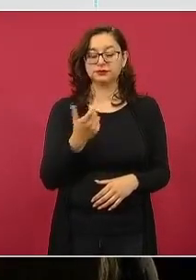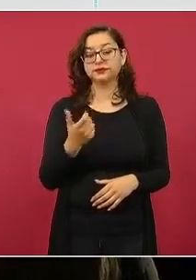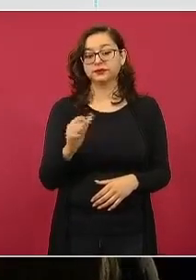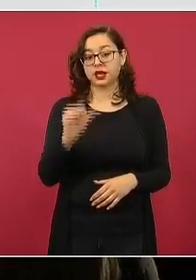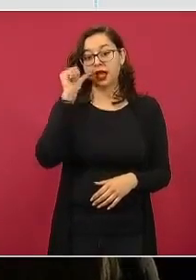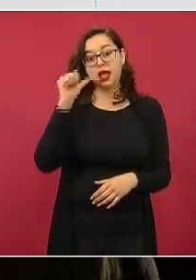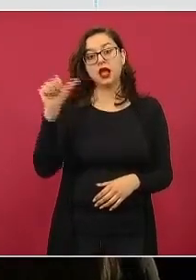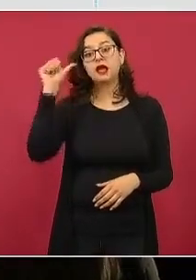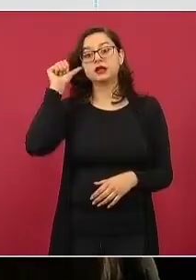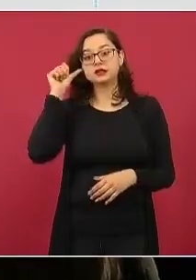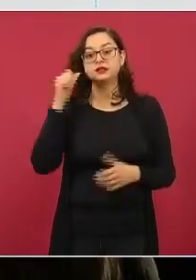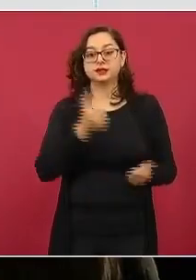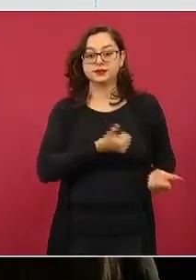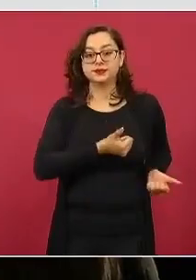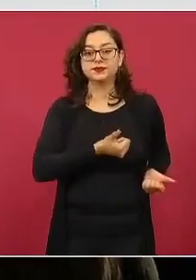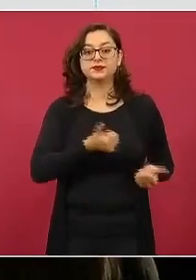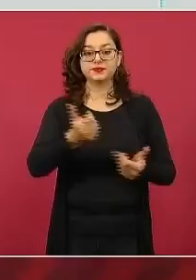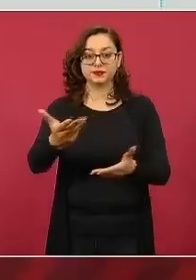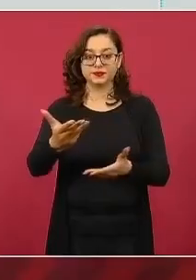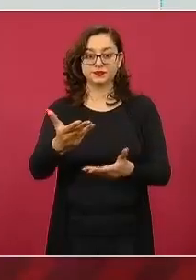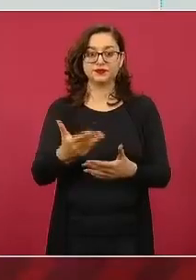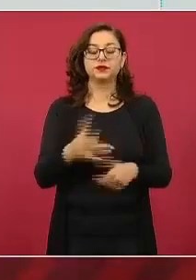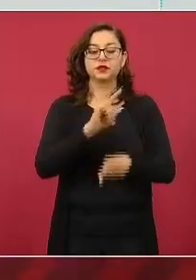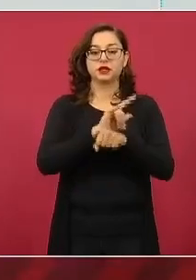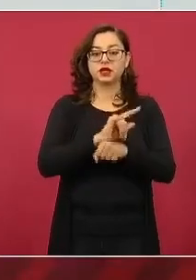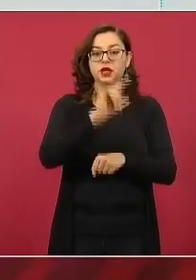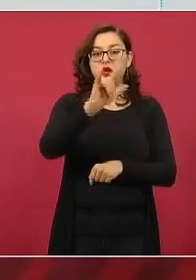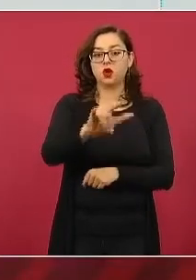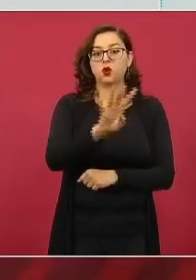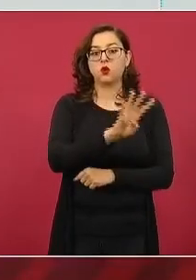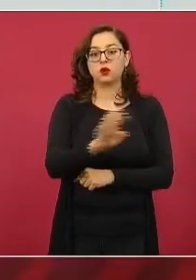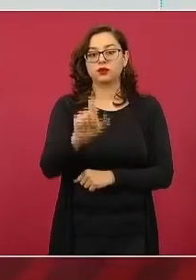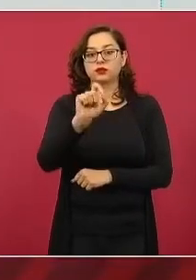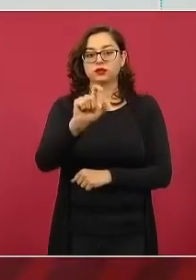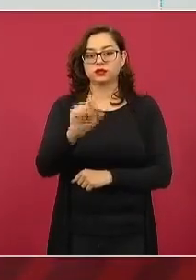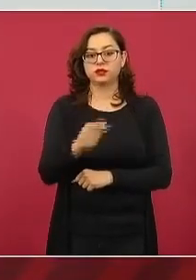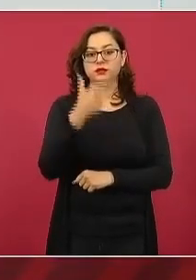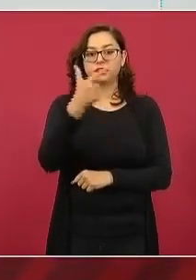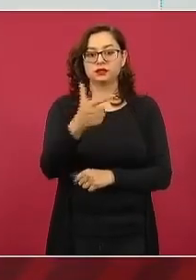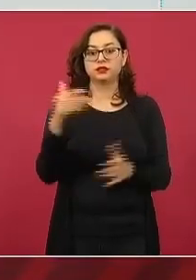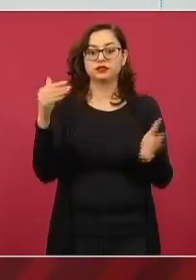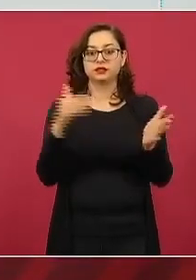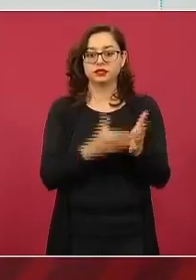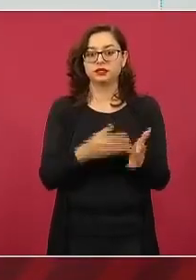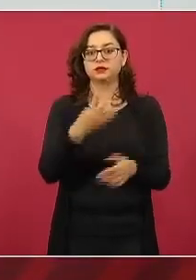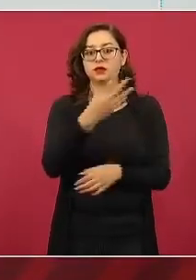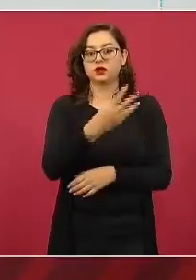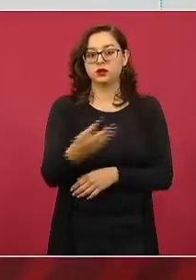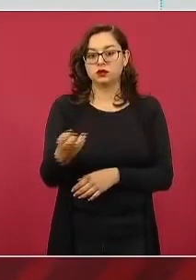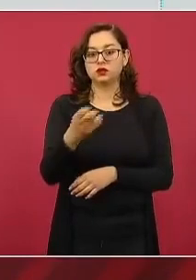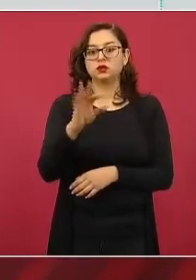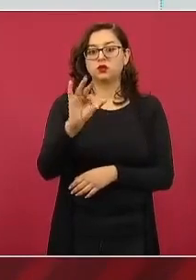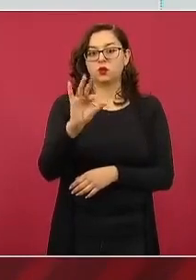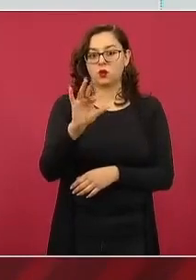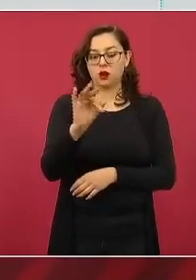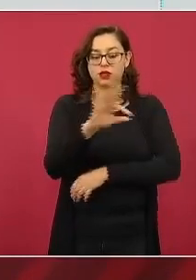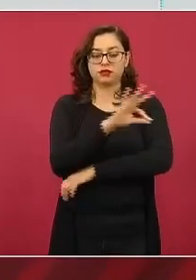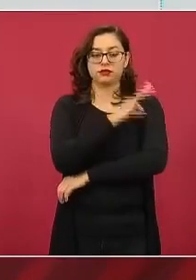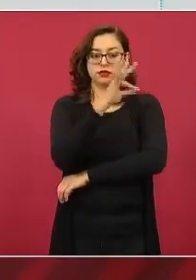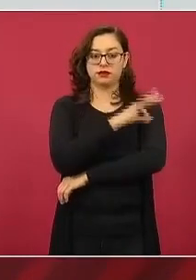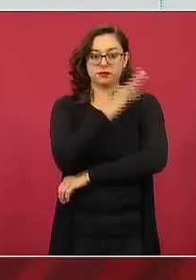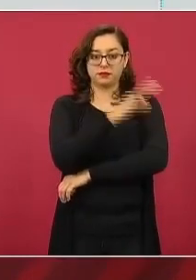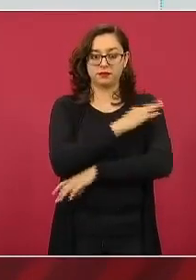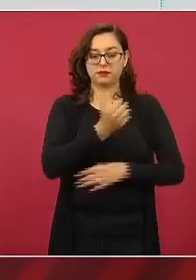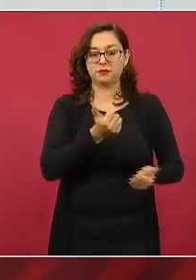el día de ayer, por vía aérea 427.940 dosis. Se